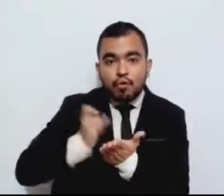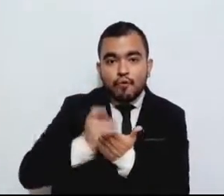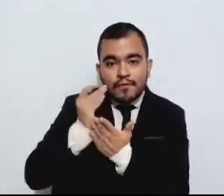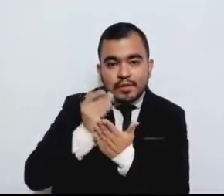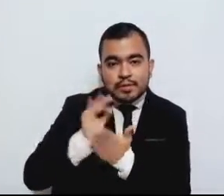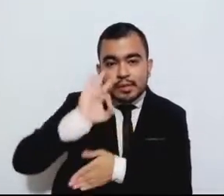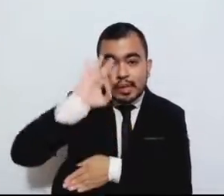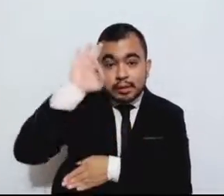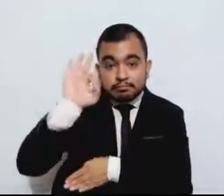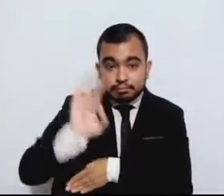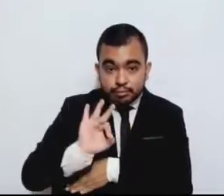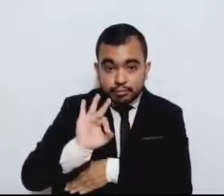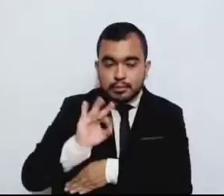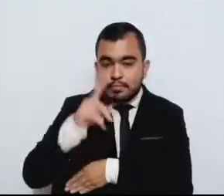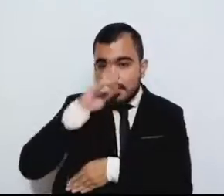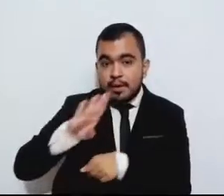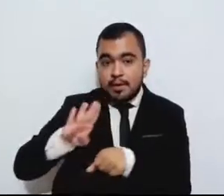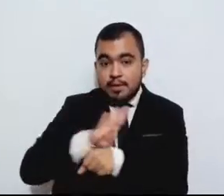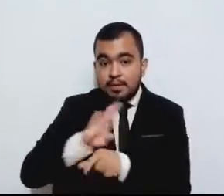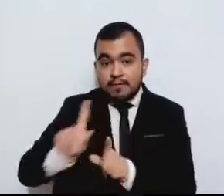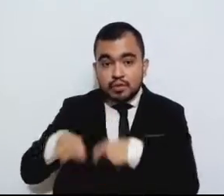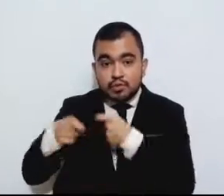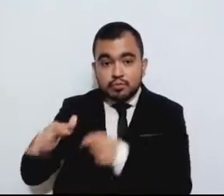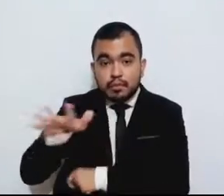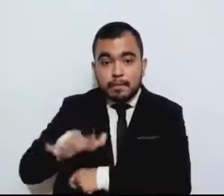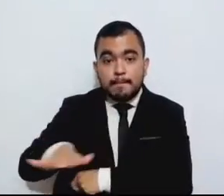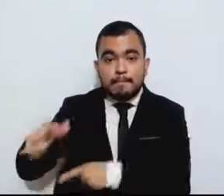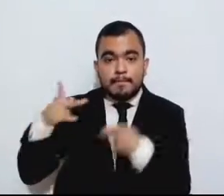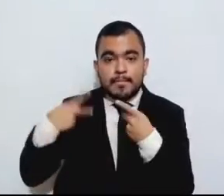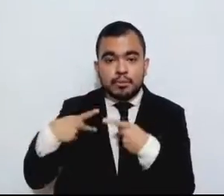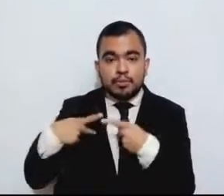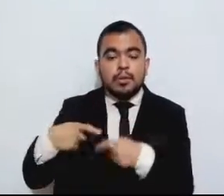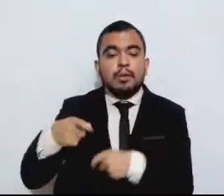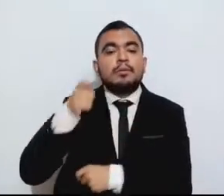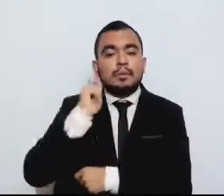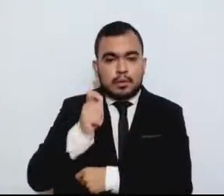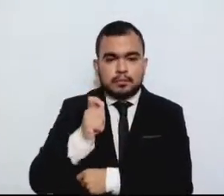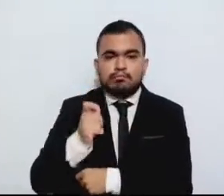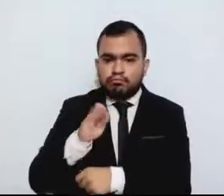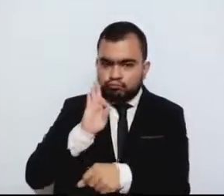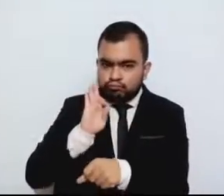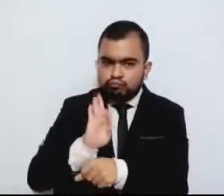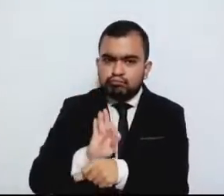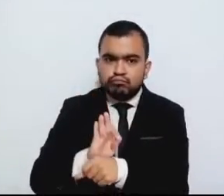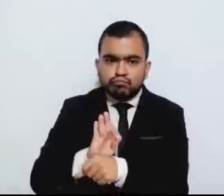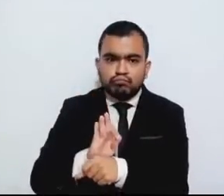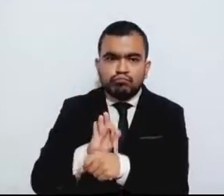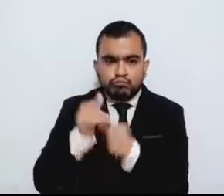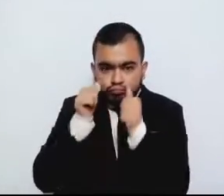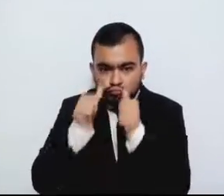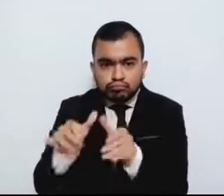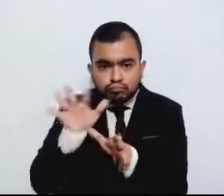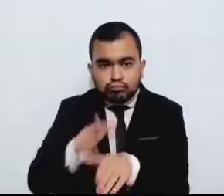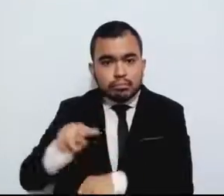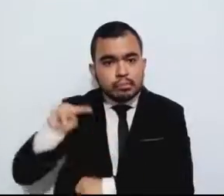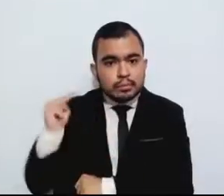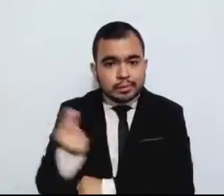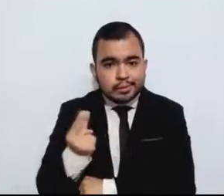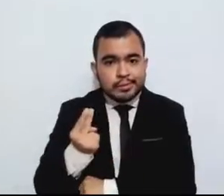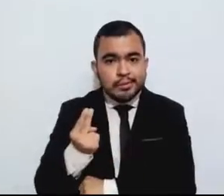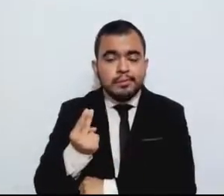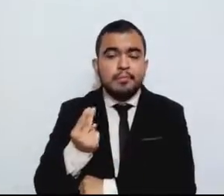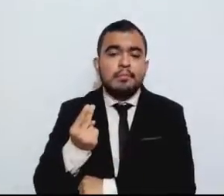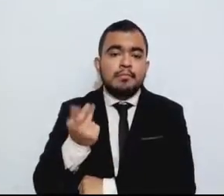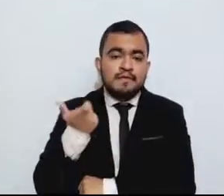contribuyentes, se emplean como instrumentos de política financiera, económica y social, en aras de que el